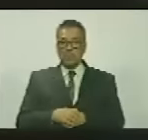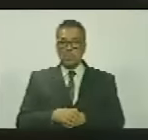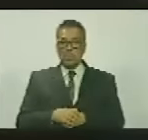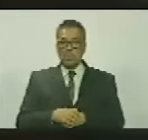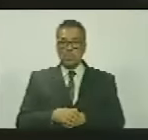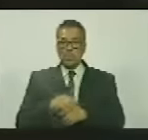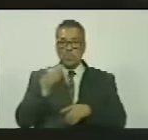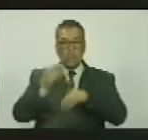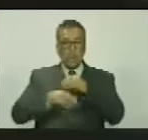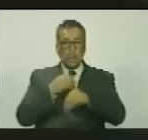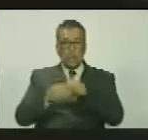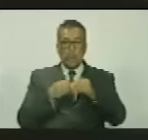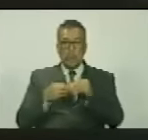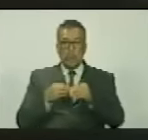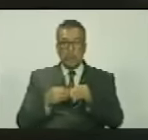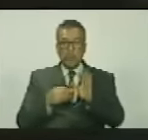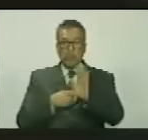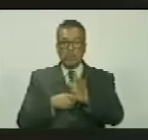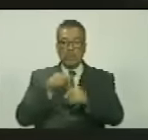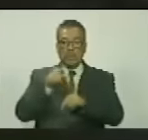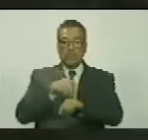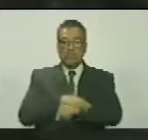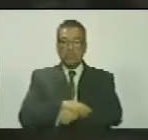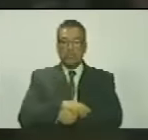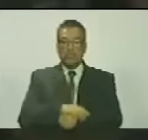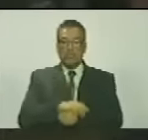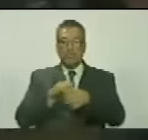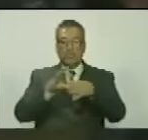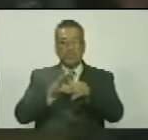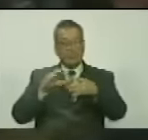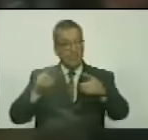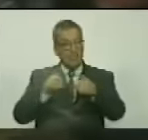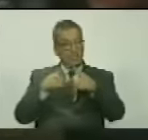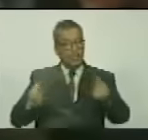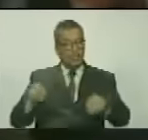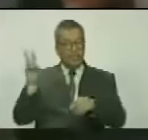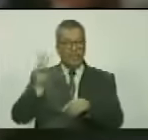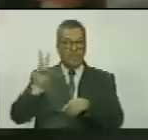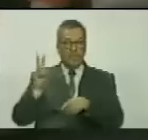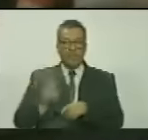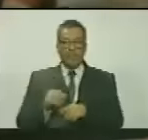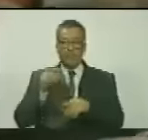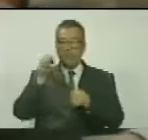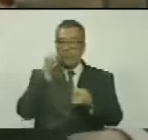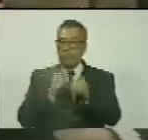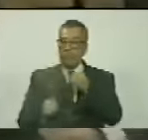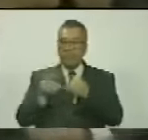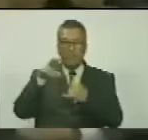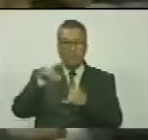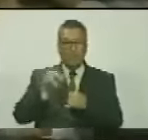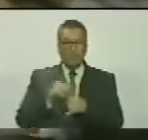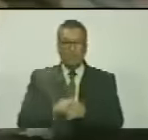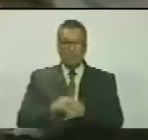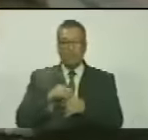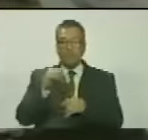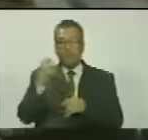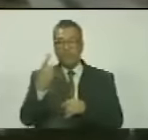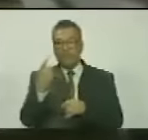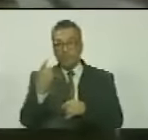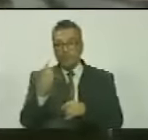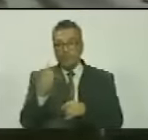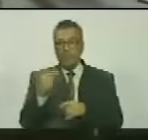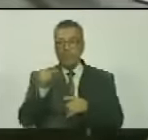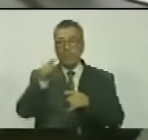La gesta emancipadora de la independencia de Venezuela no ha terminado. Nos falta